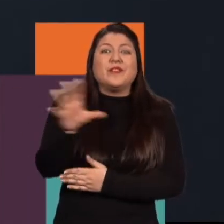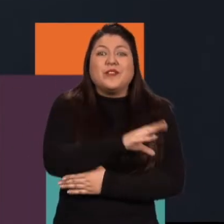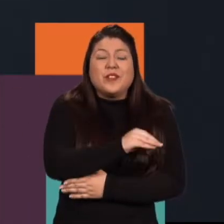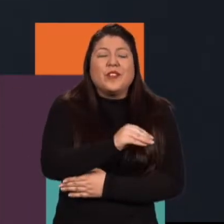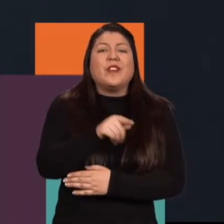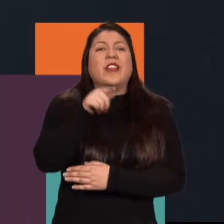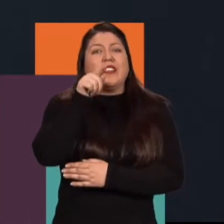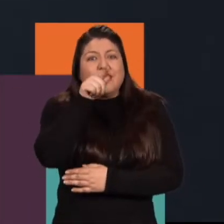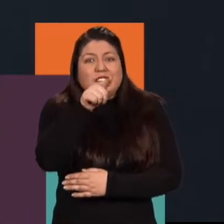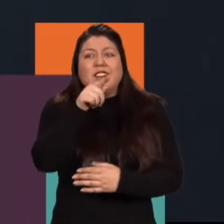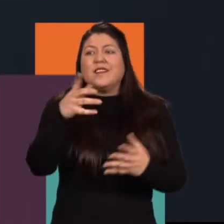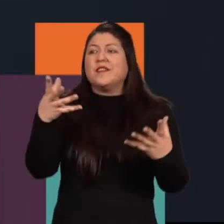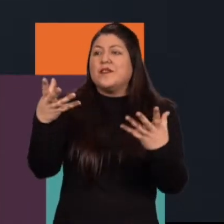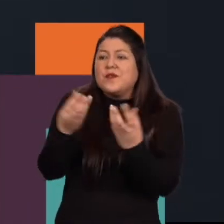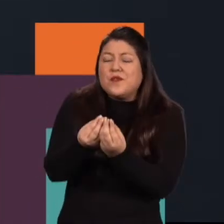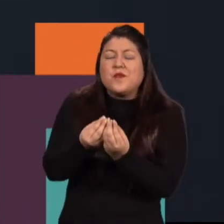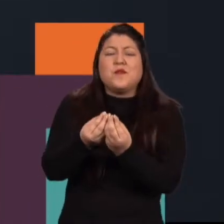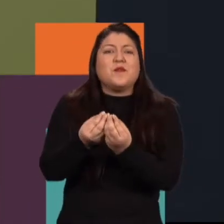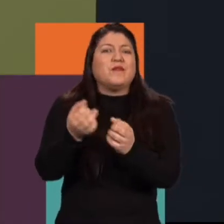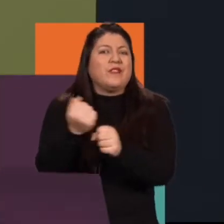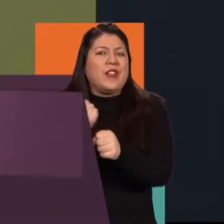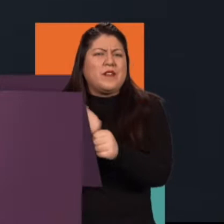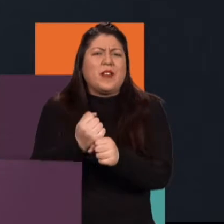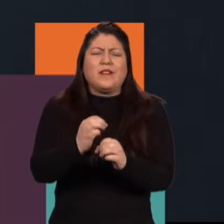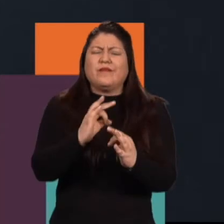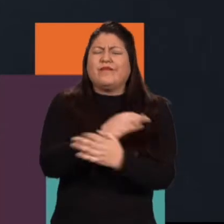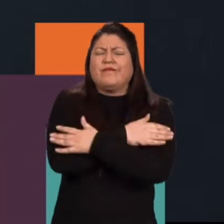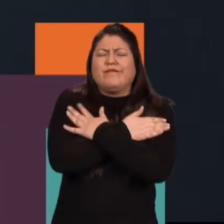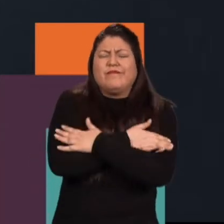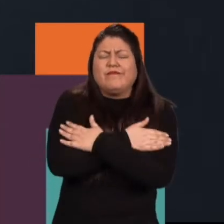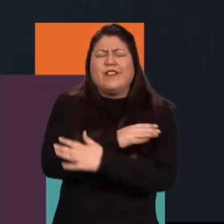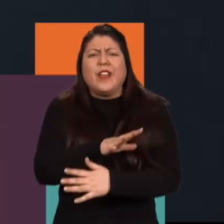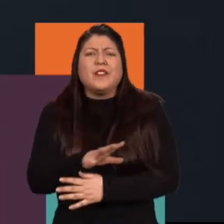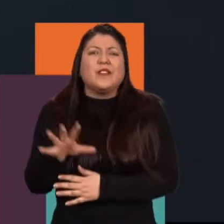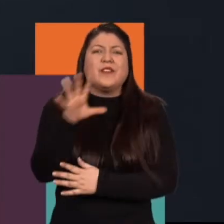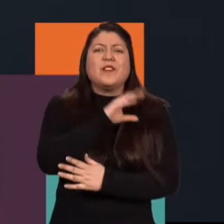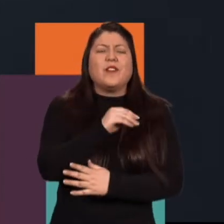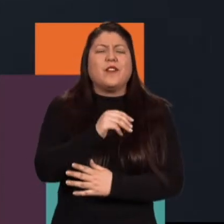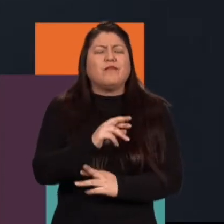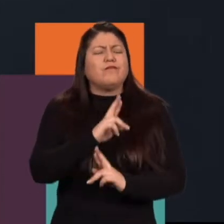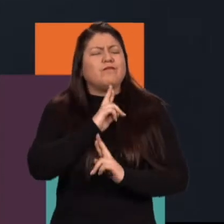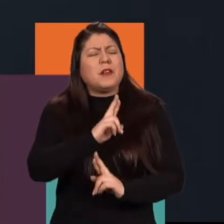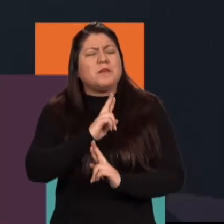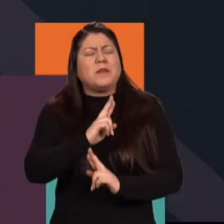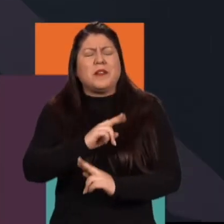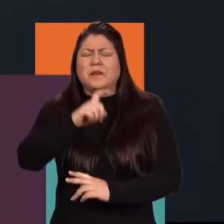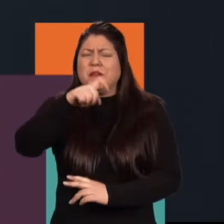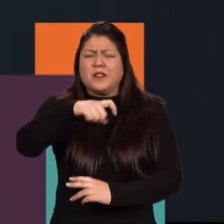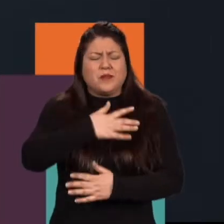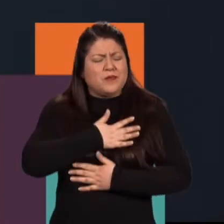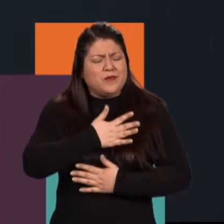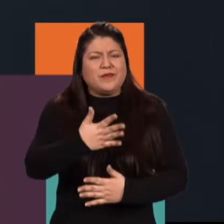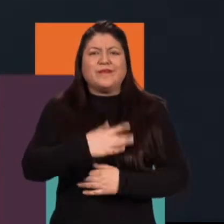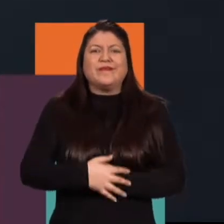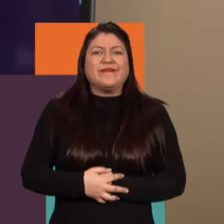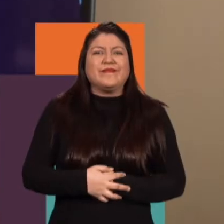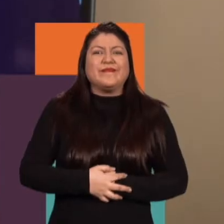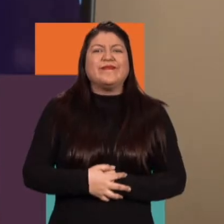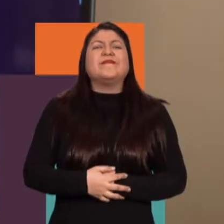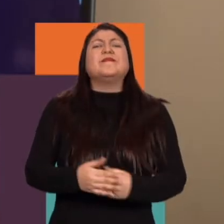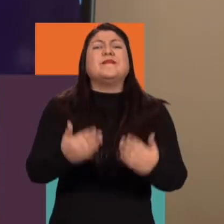a ti, Karen, a todo el equipo y a Diego también. Un abrazo. Aquí estamos para responder lo que se necesite.